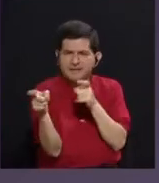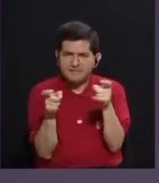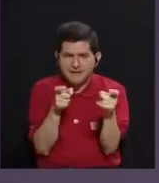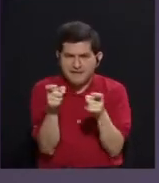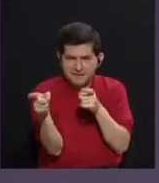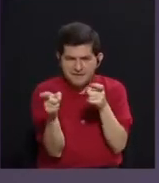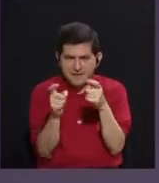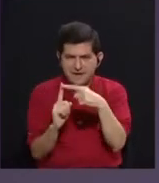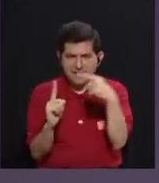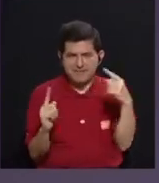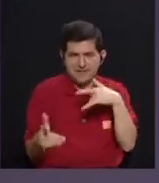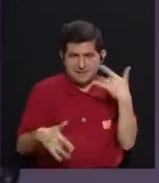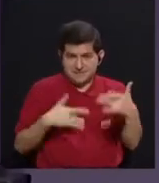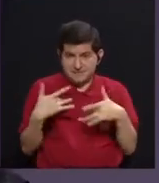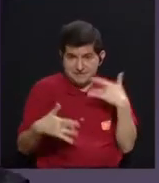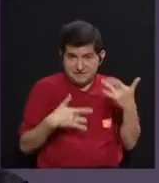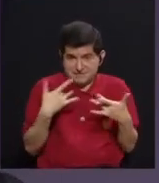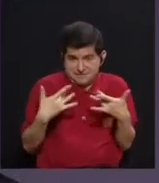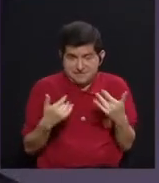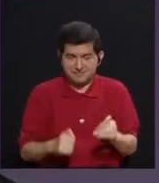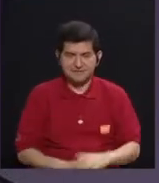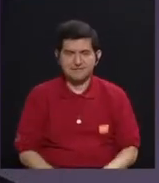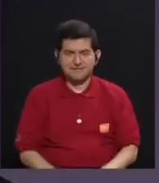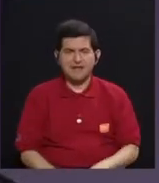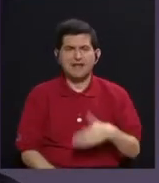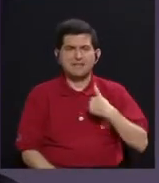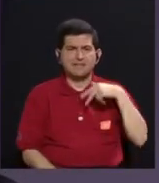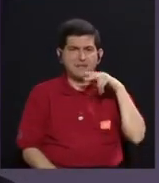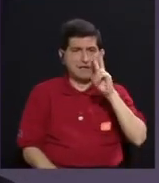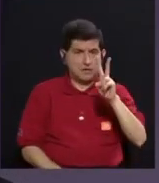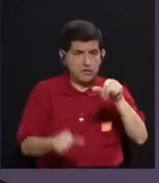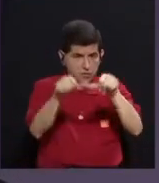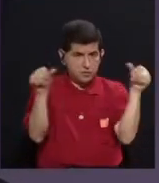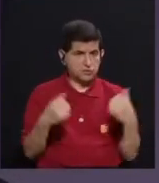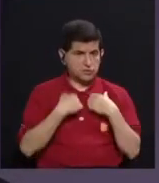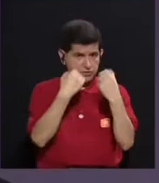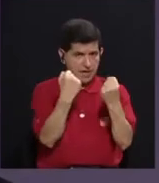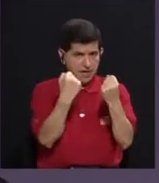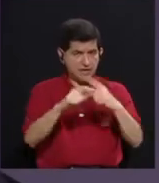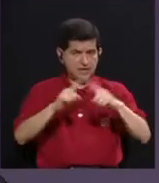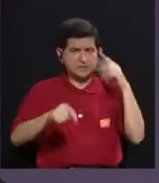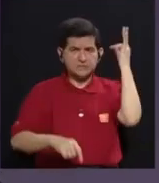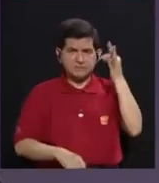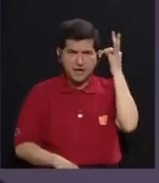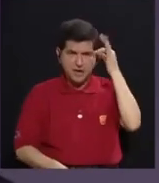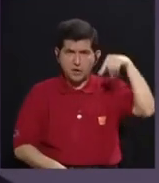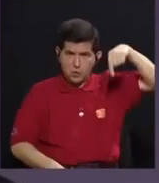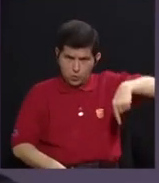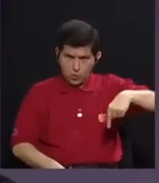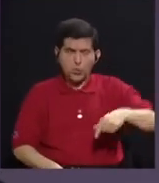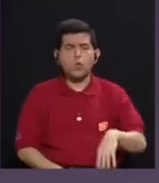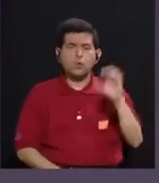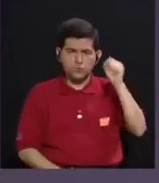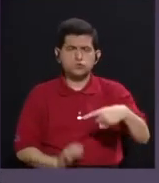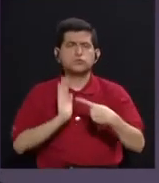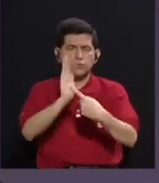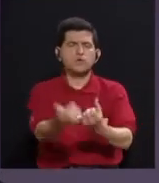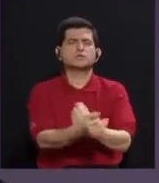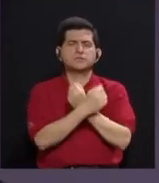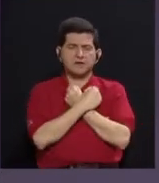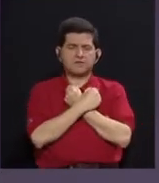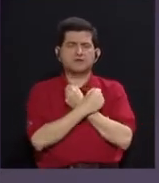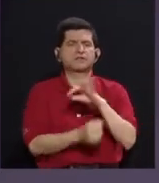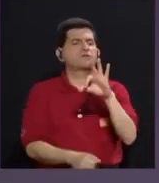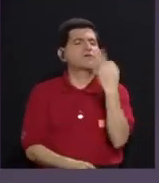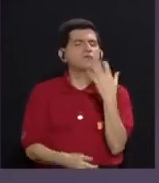desde sensibilidades. Entonces, tiene dos vertientes fuertes. Sin embargo, la teoría queer sí recoge la afectividad como